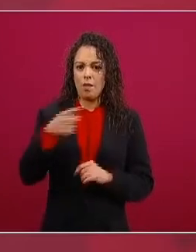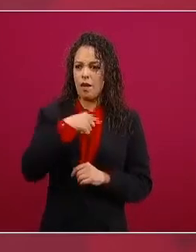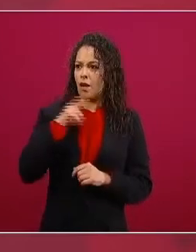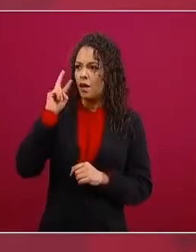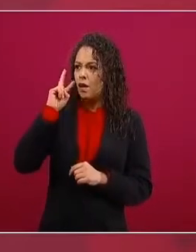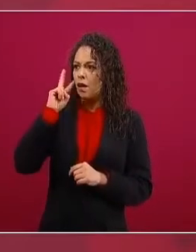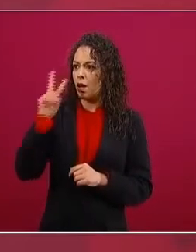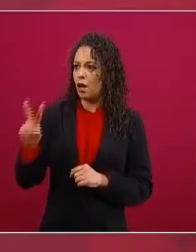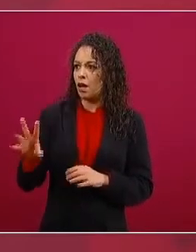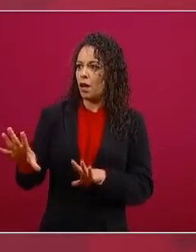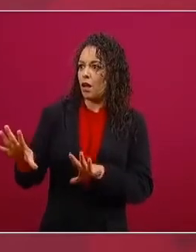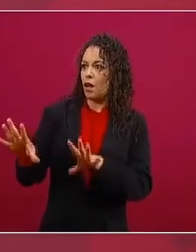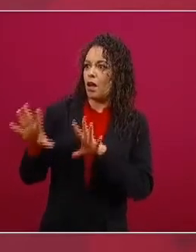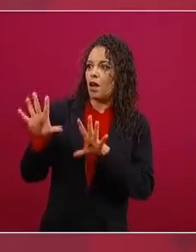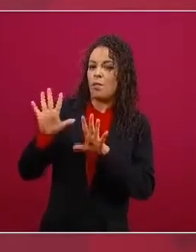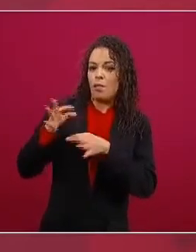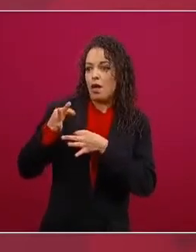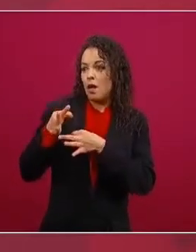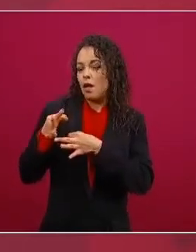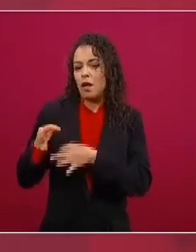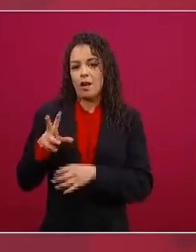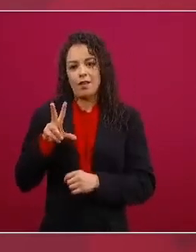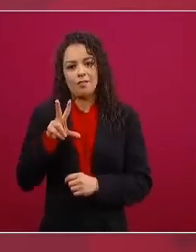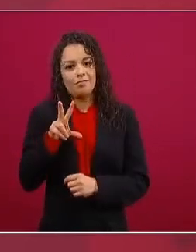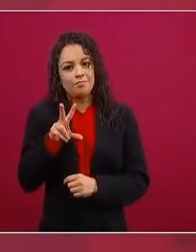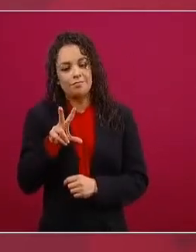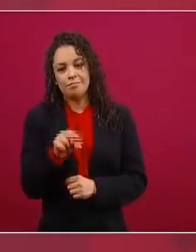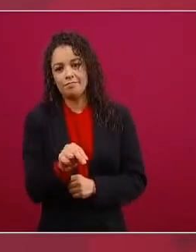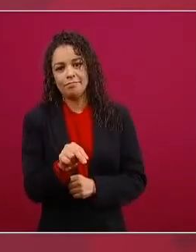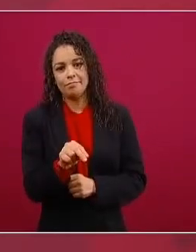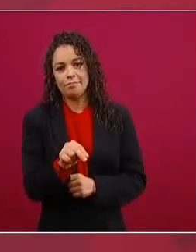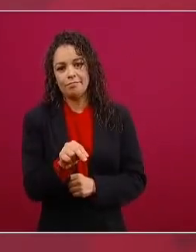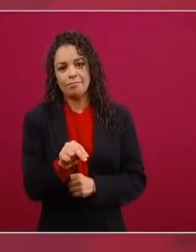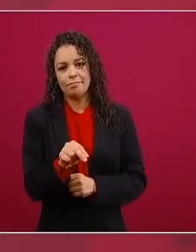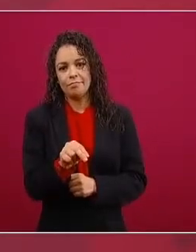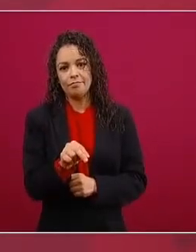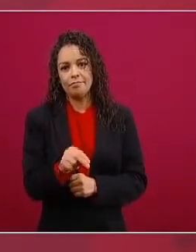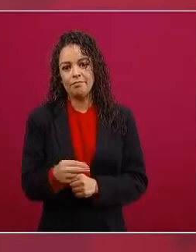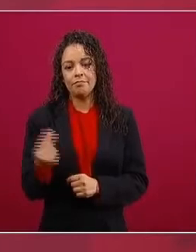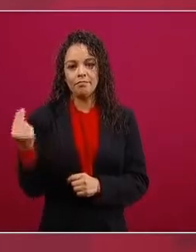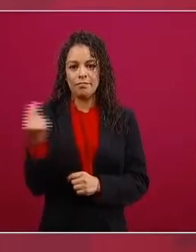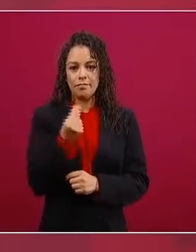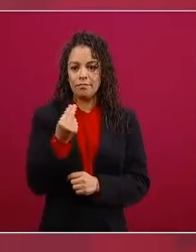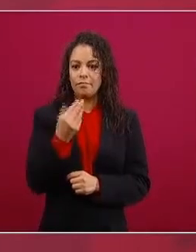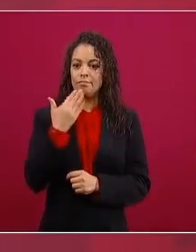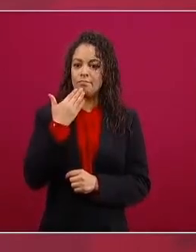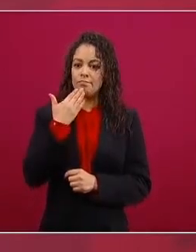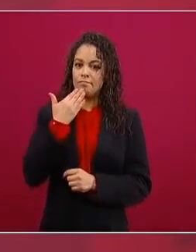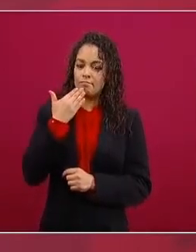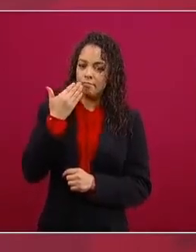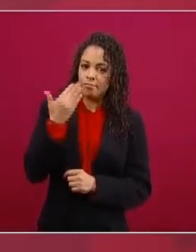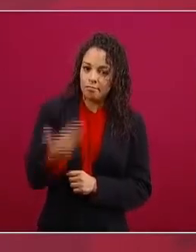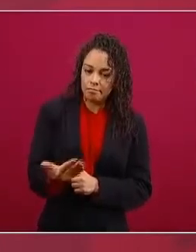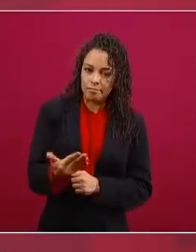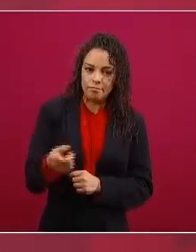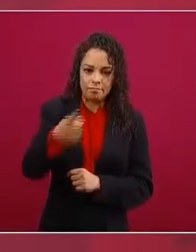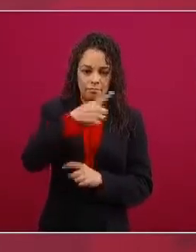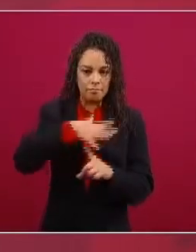y perder nuestra soberanía aceptando recetas